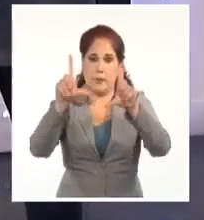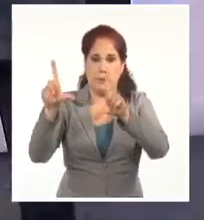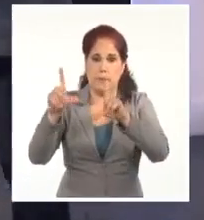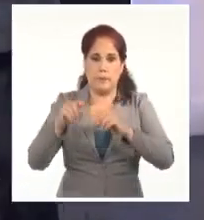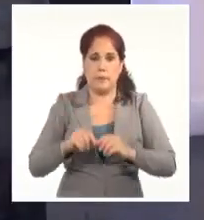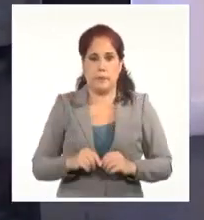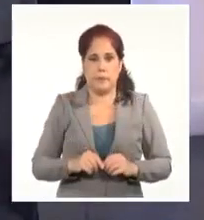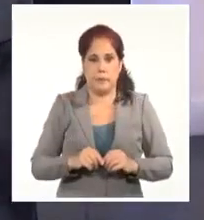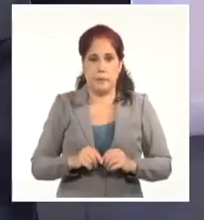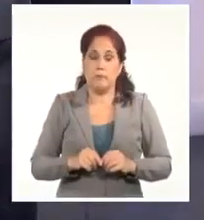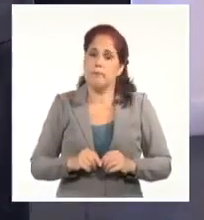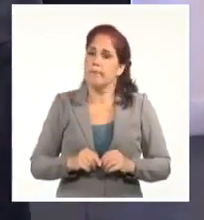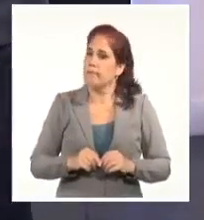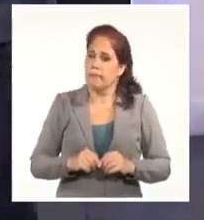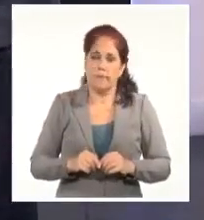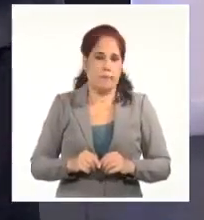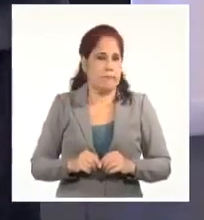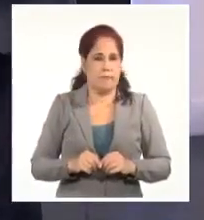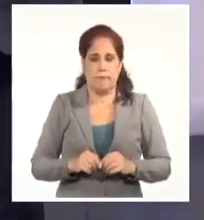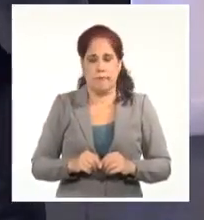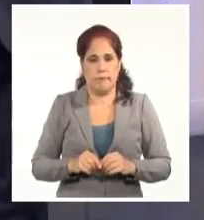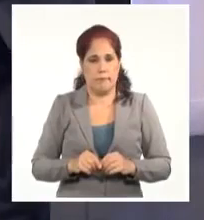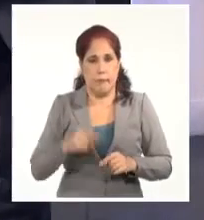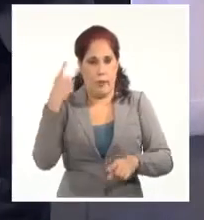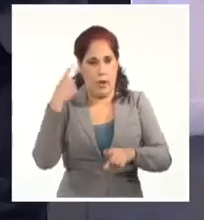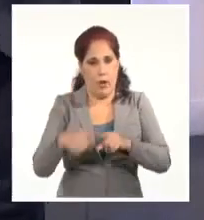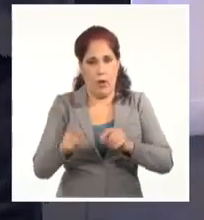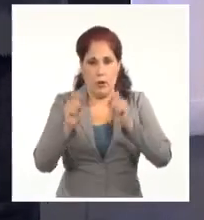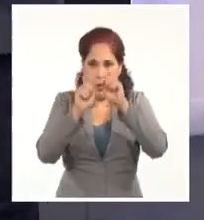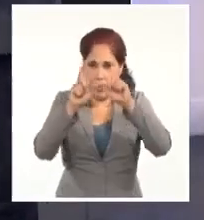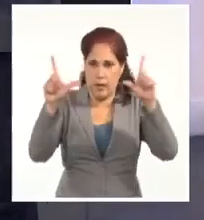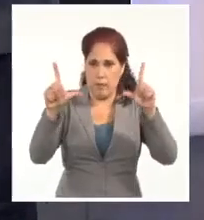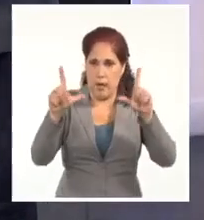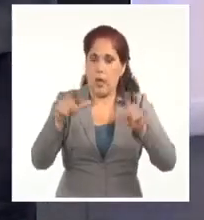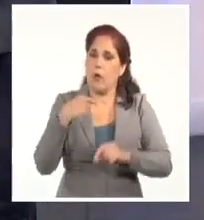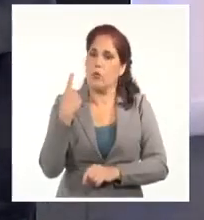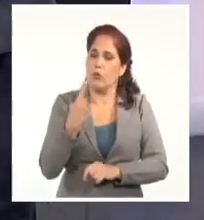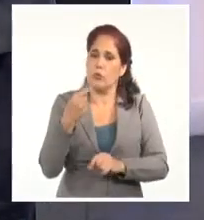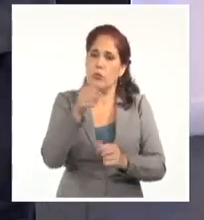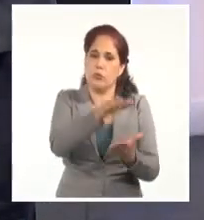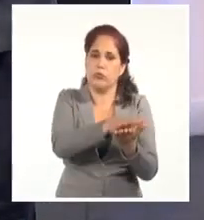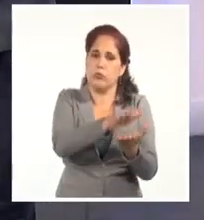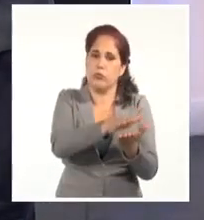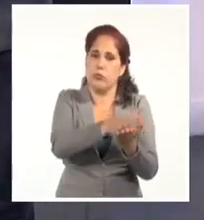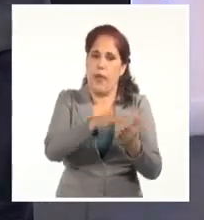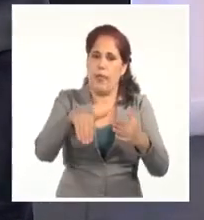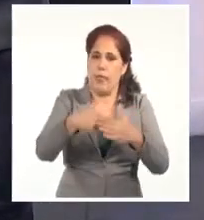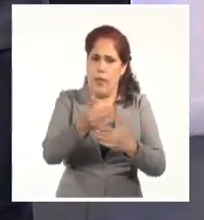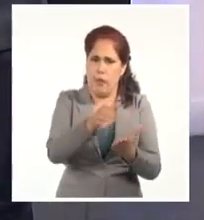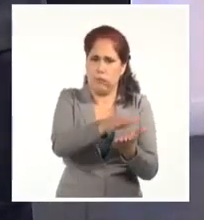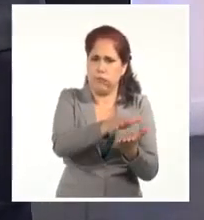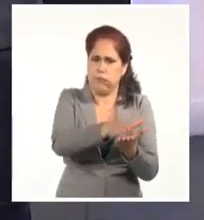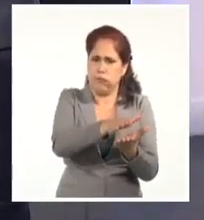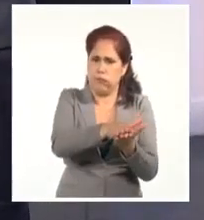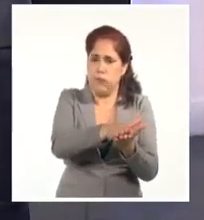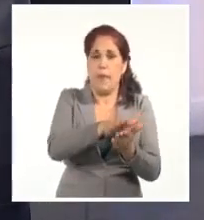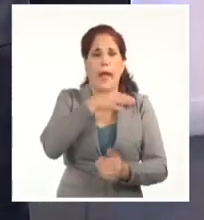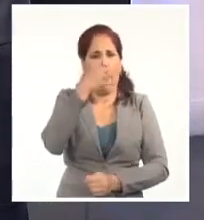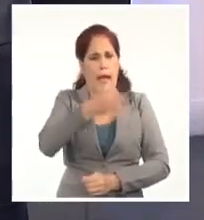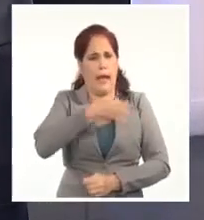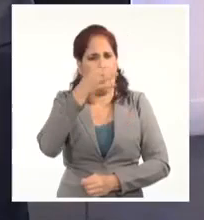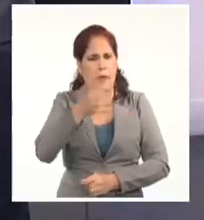Se explica por sí sola. Otras imágenes que también hemos recopilado durante estos días que nos hace falta explicar